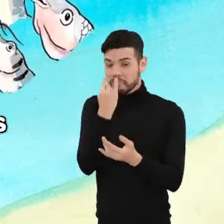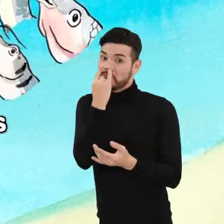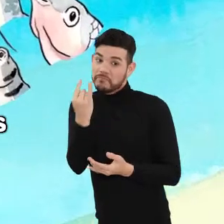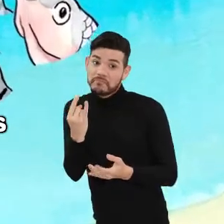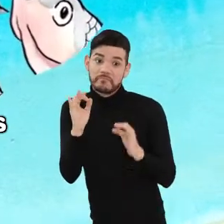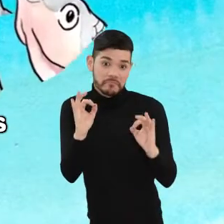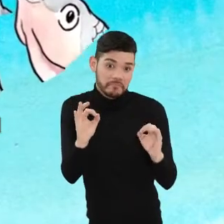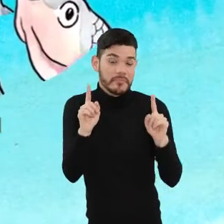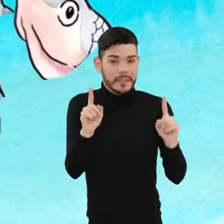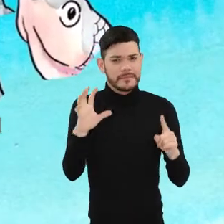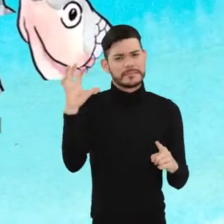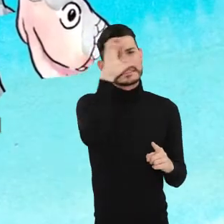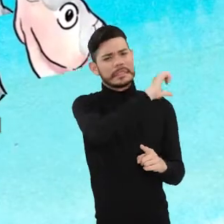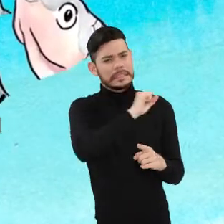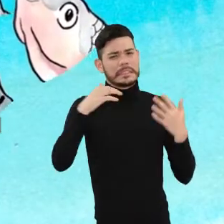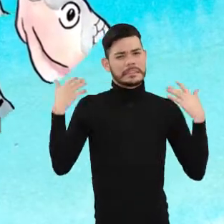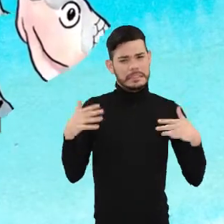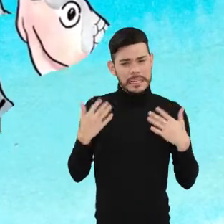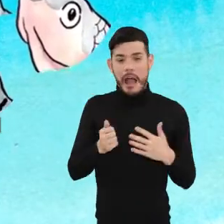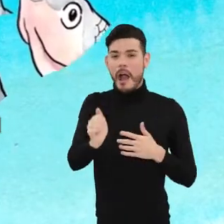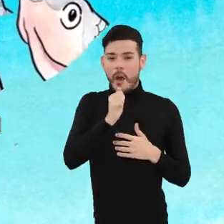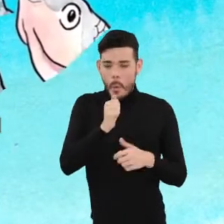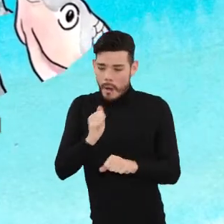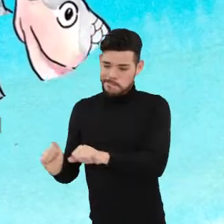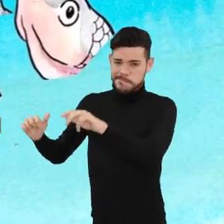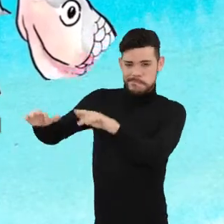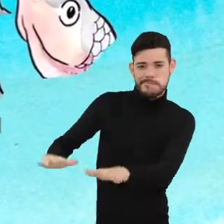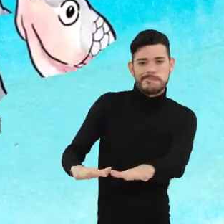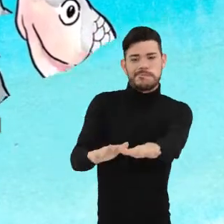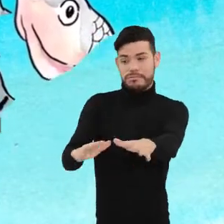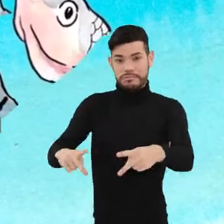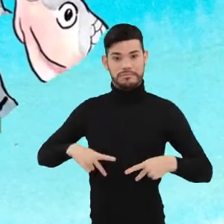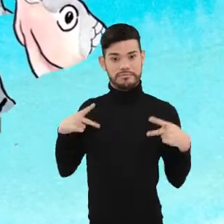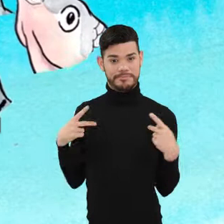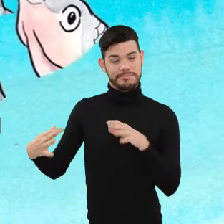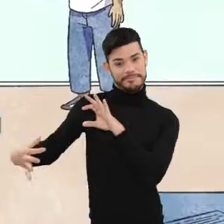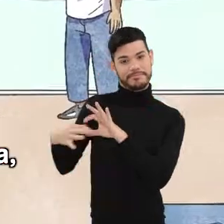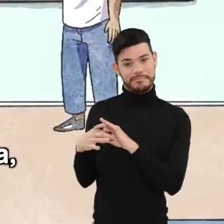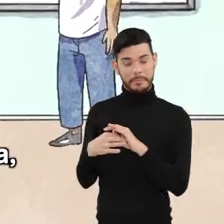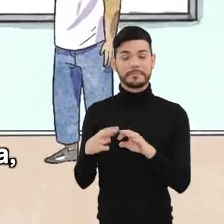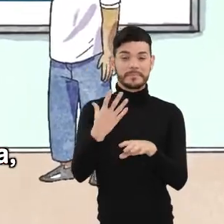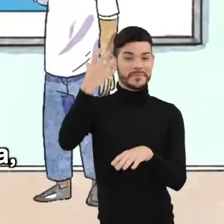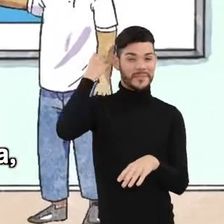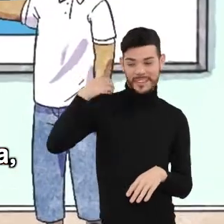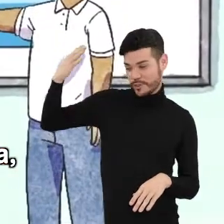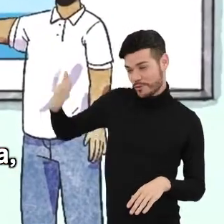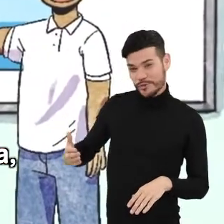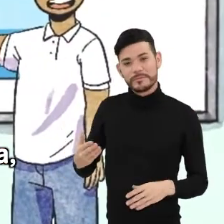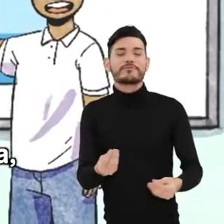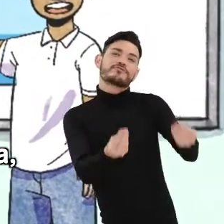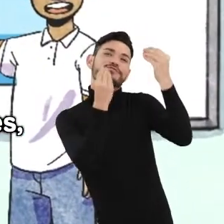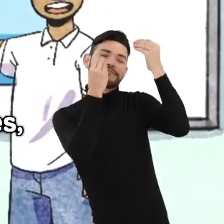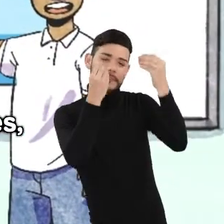interesantes y, sin embargo, no dejan ver la omnipresencia del agua y sus movimientos en nuestras vidas. De niños nos enseñaron